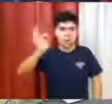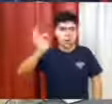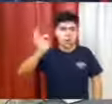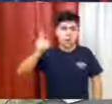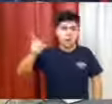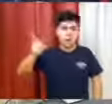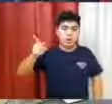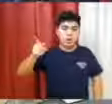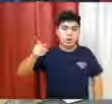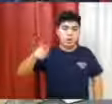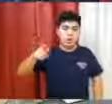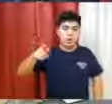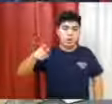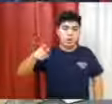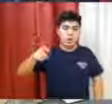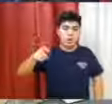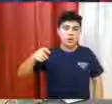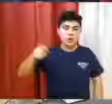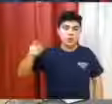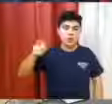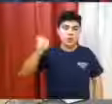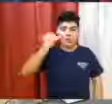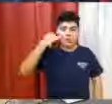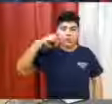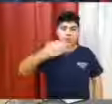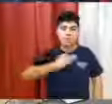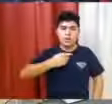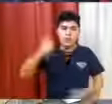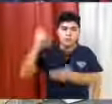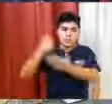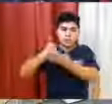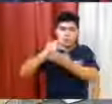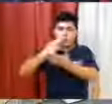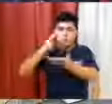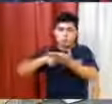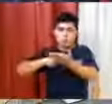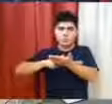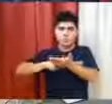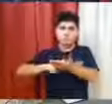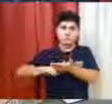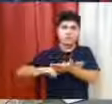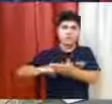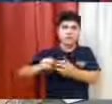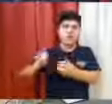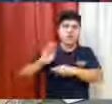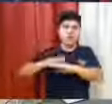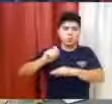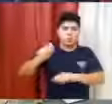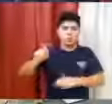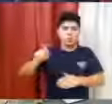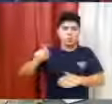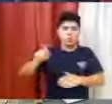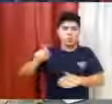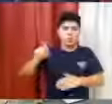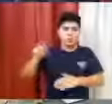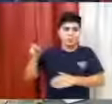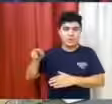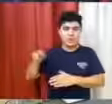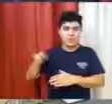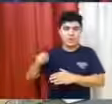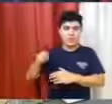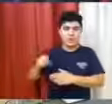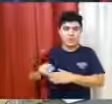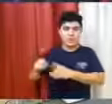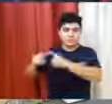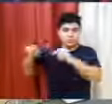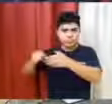lo que le corresponde de impuesto en renta. ¿Sí? Y aparte de